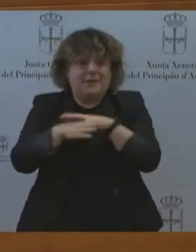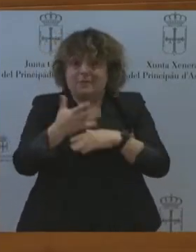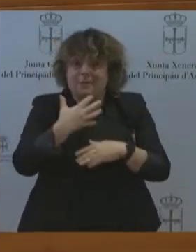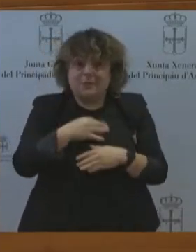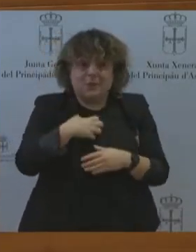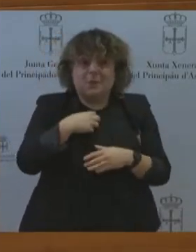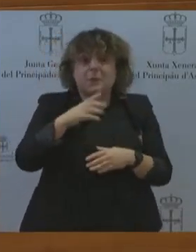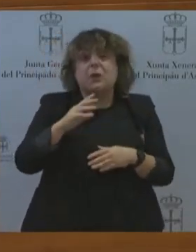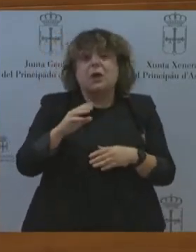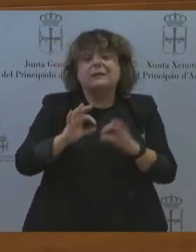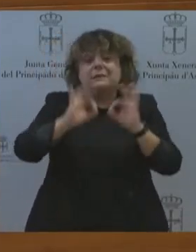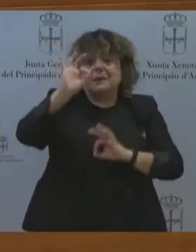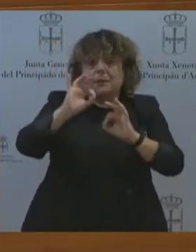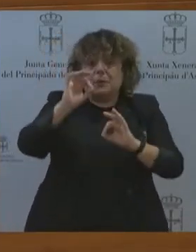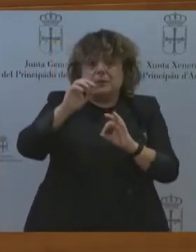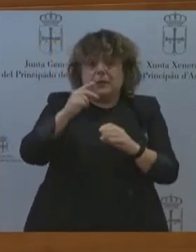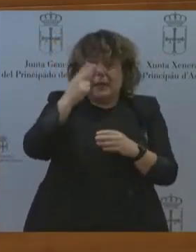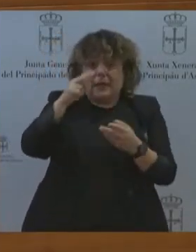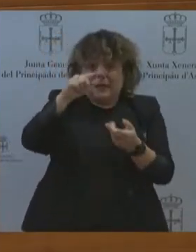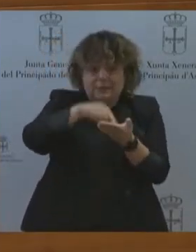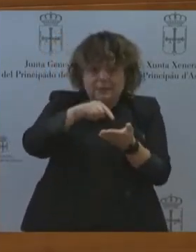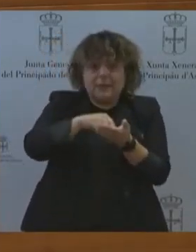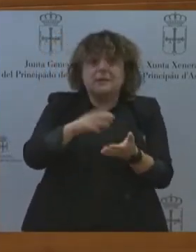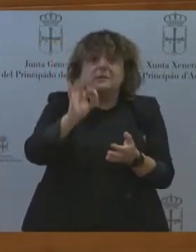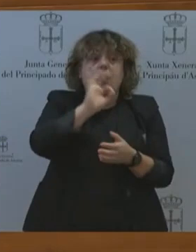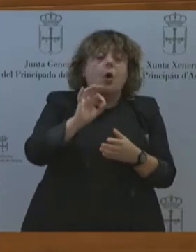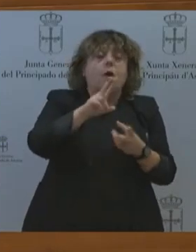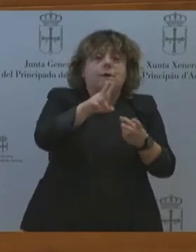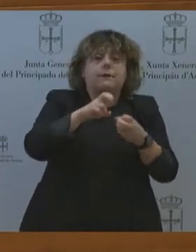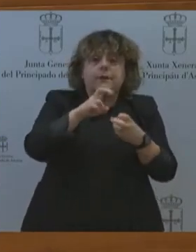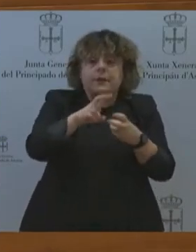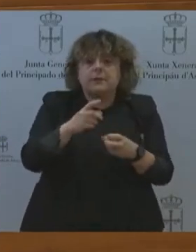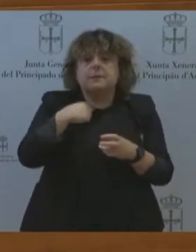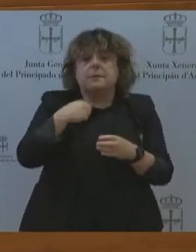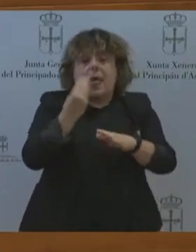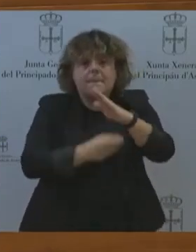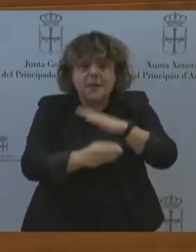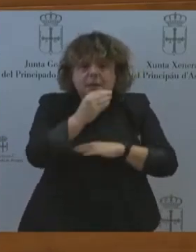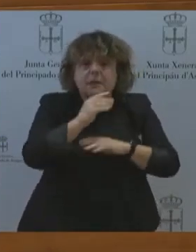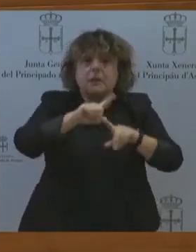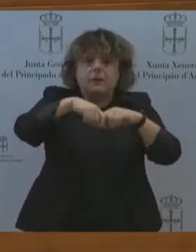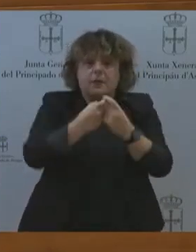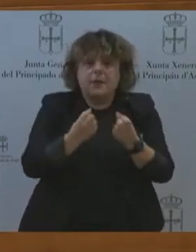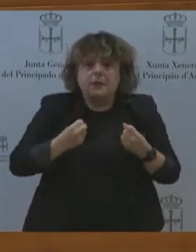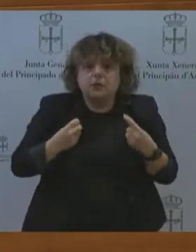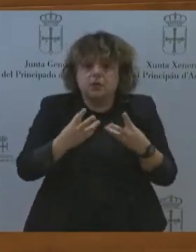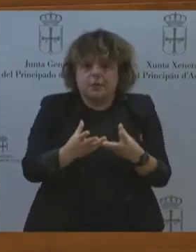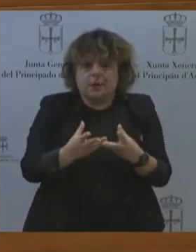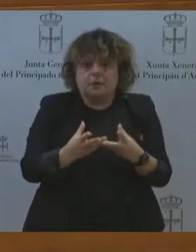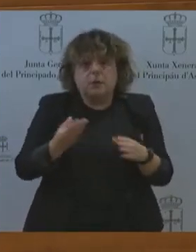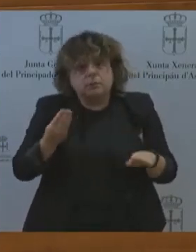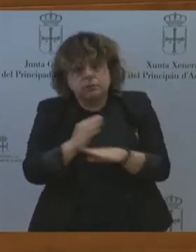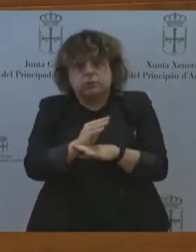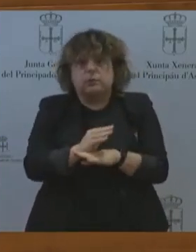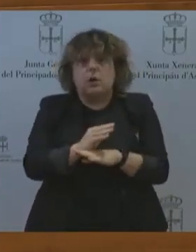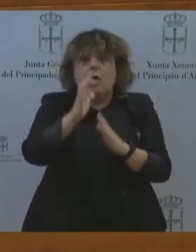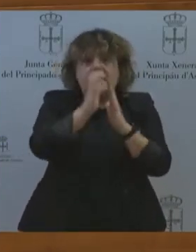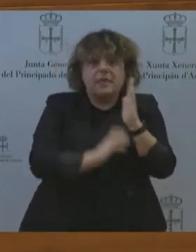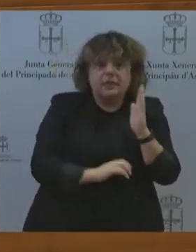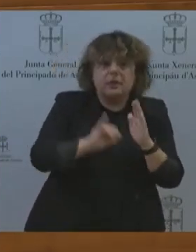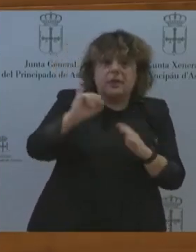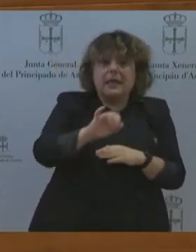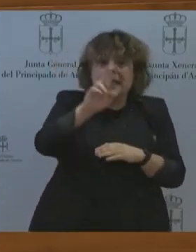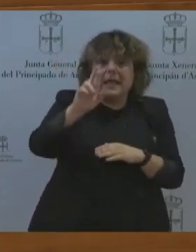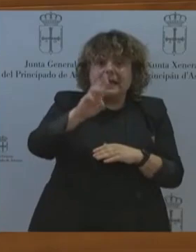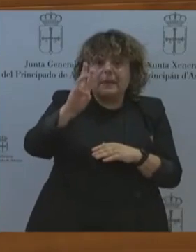fiscales a la natalidad y para las familias numerosas. Que incluyan deducciones en la IRPF ya no únicamente por el nacimiento de